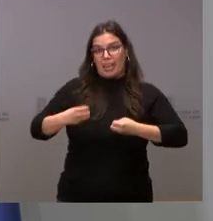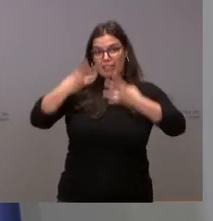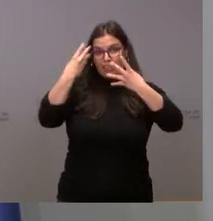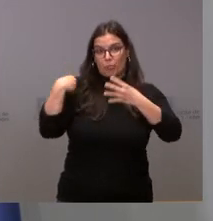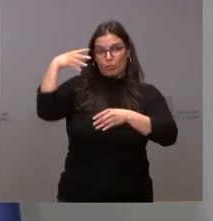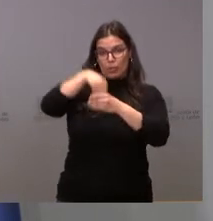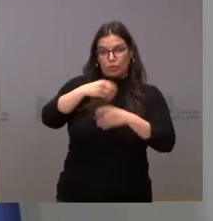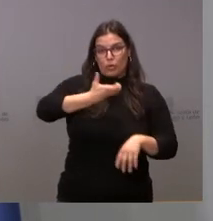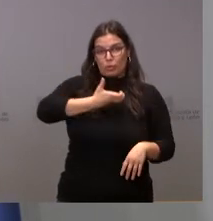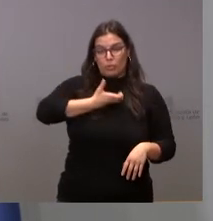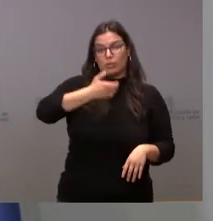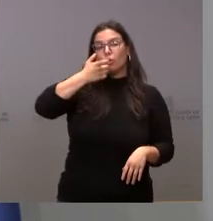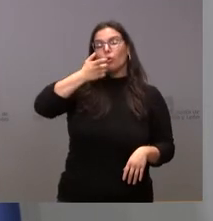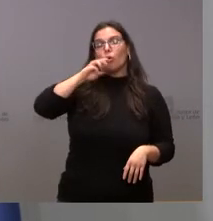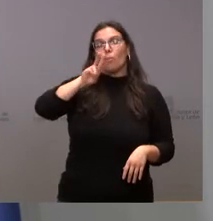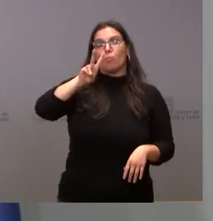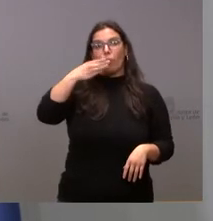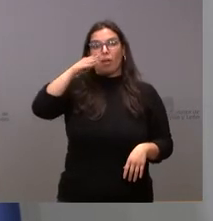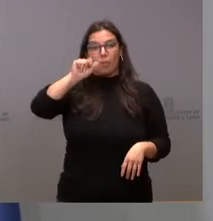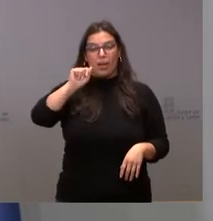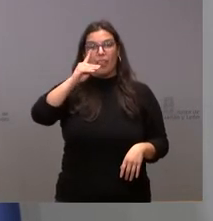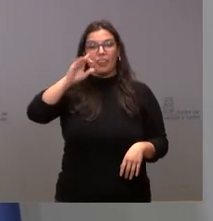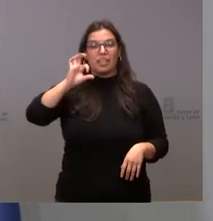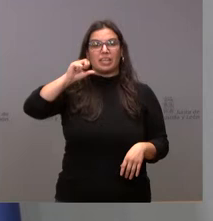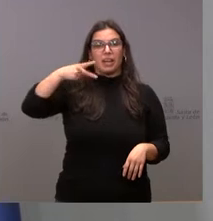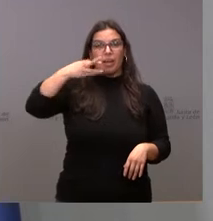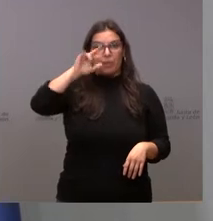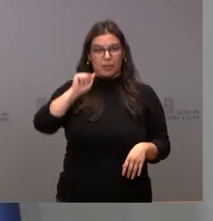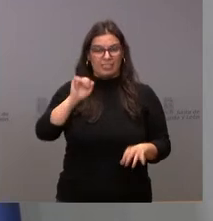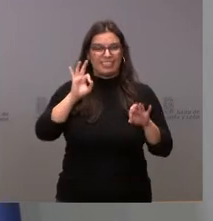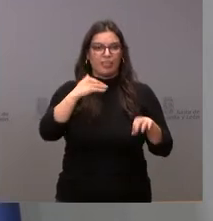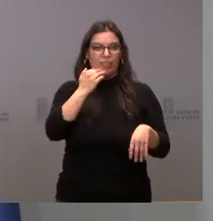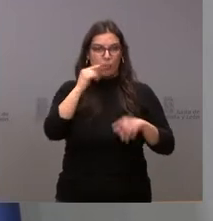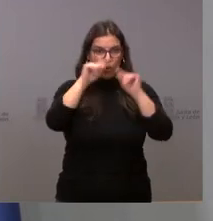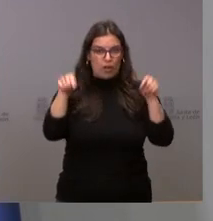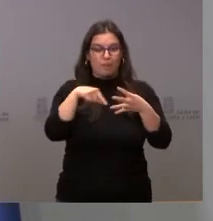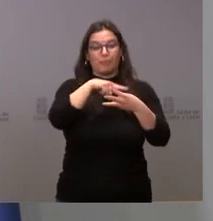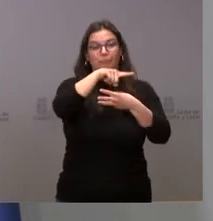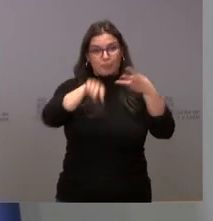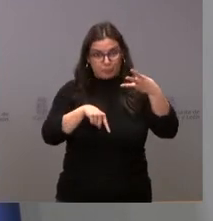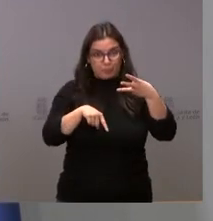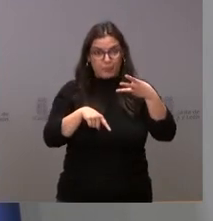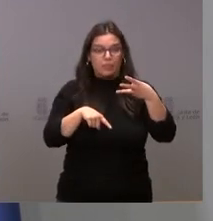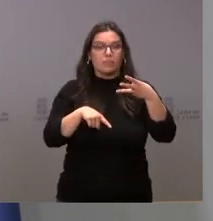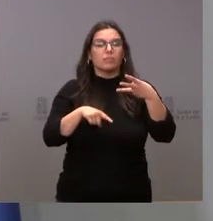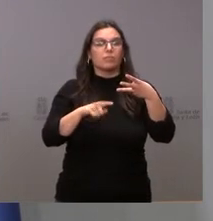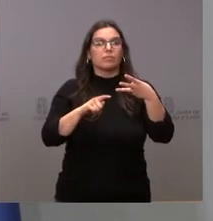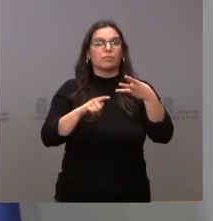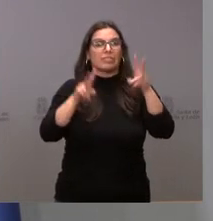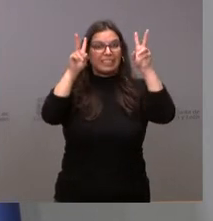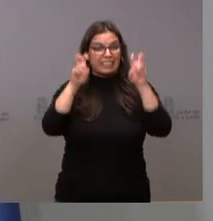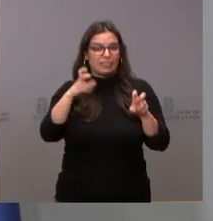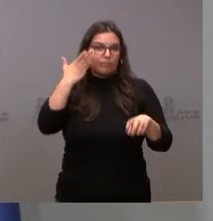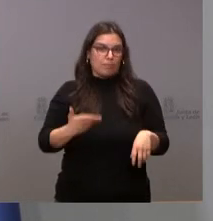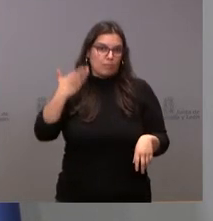Ayuntamiento de Puebla de Sanabria, en Zamora. En definitiva, tres importantes cuestiones